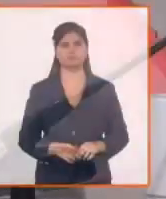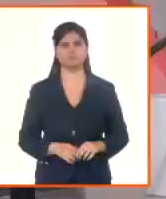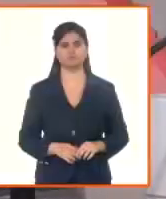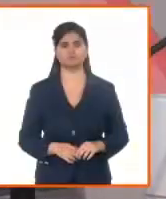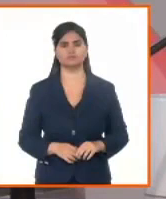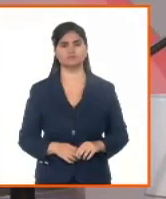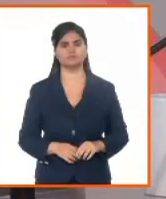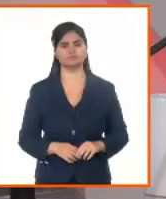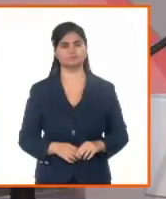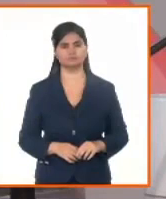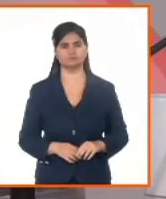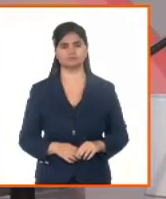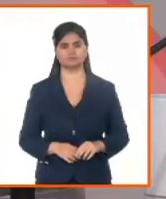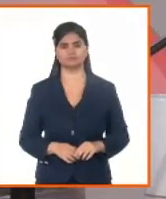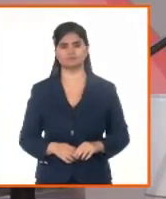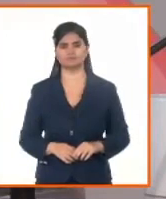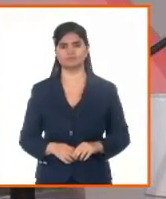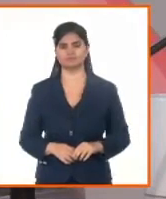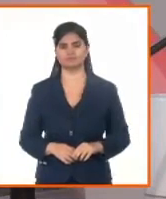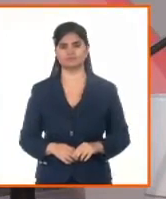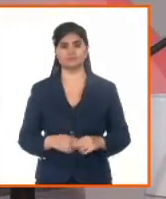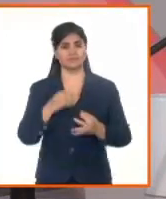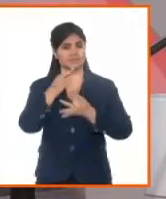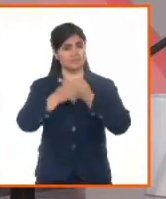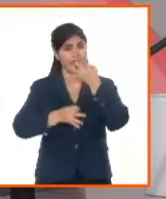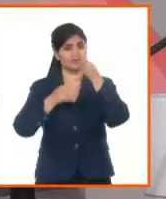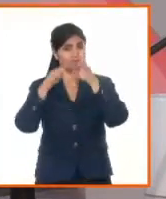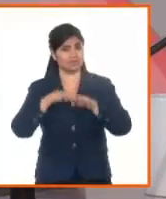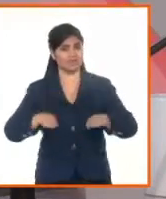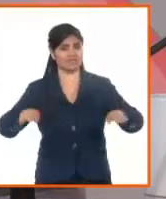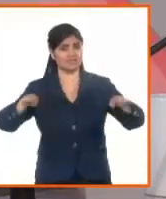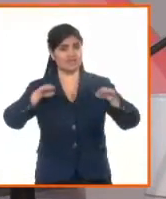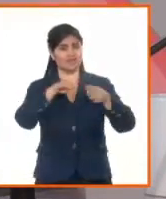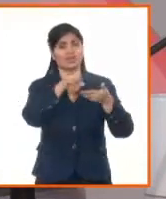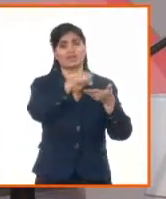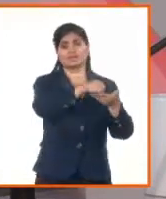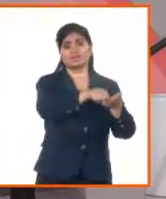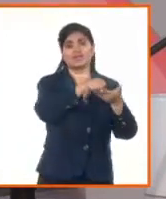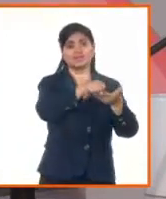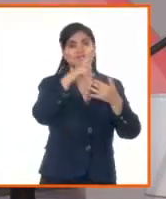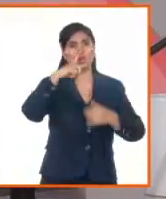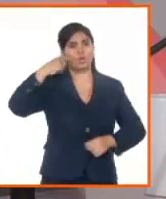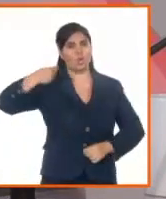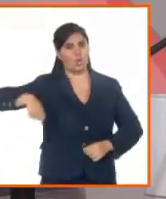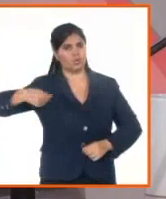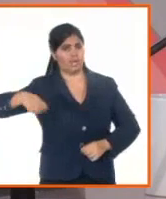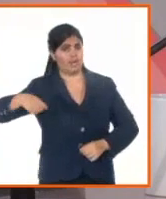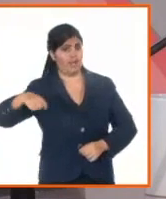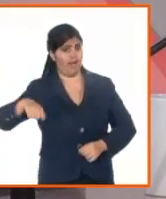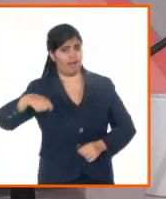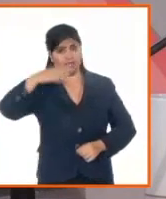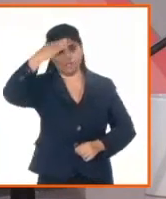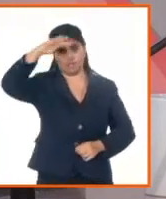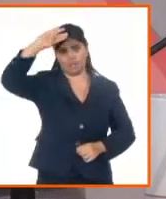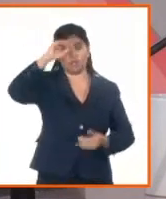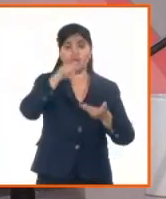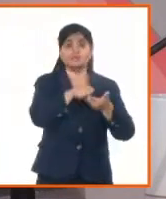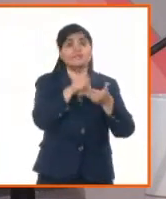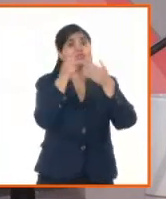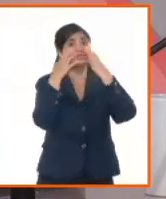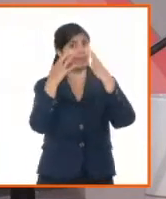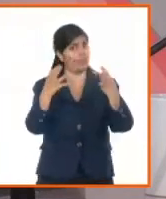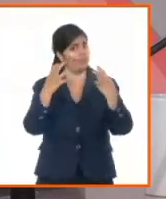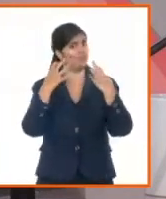Bueno, como señalábamos en nuestra introducción, los servicios notariales, los registros, son de los servicios que nuestra